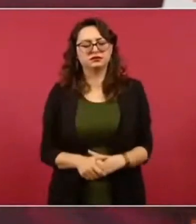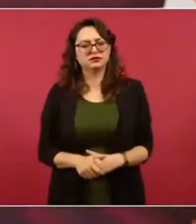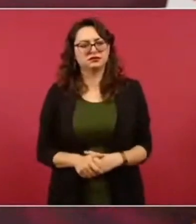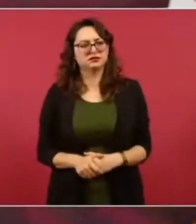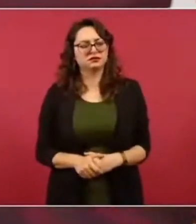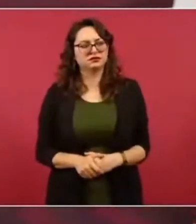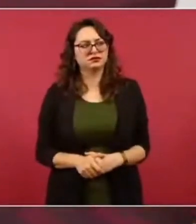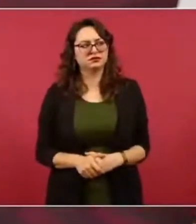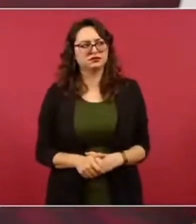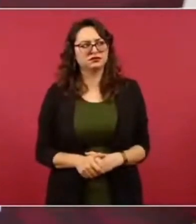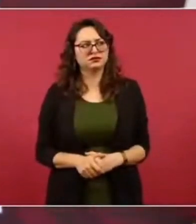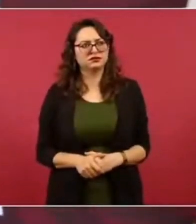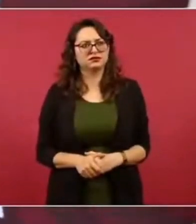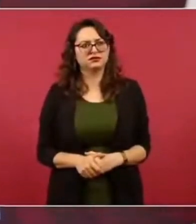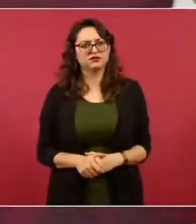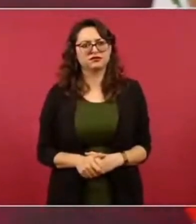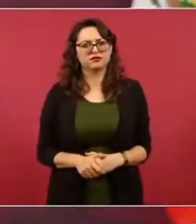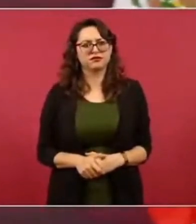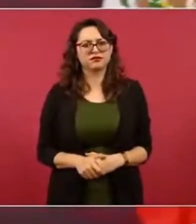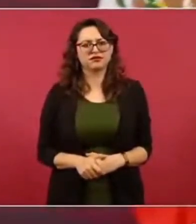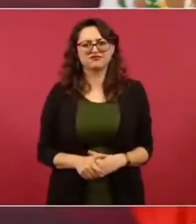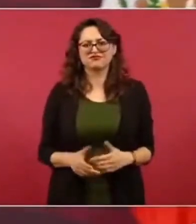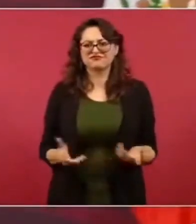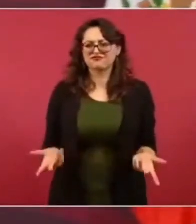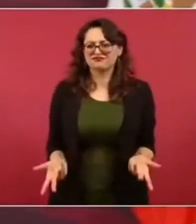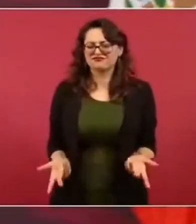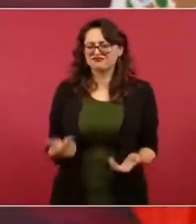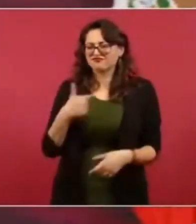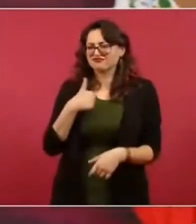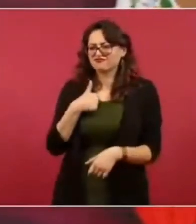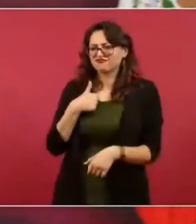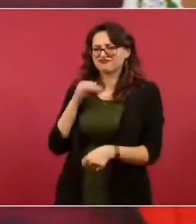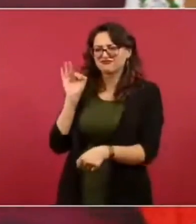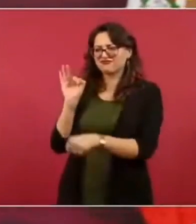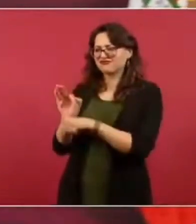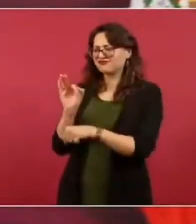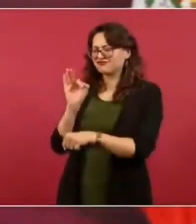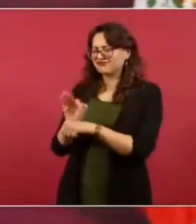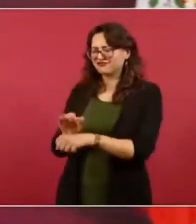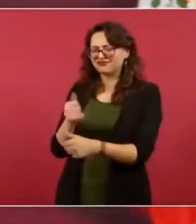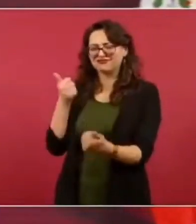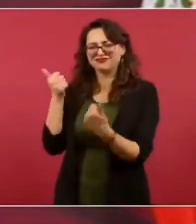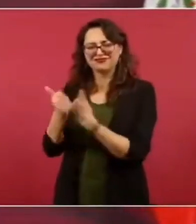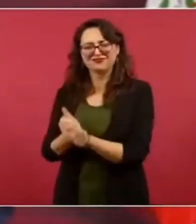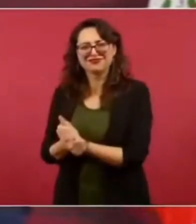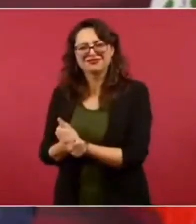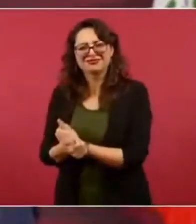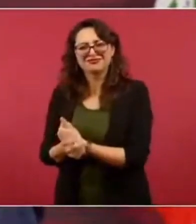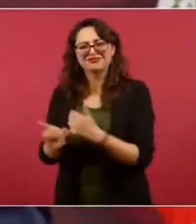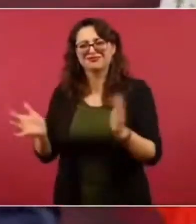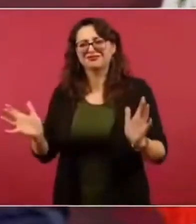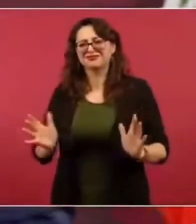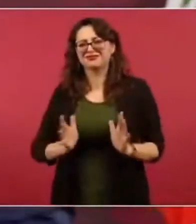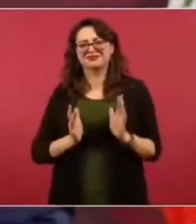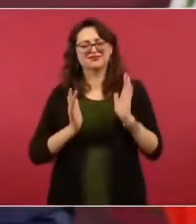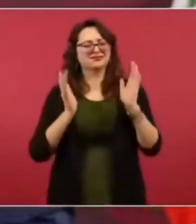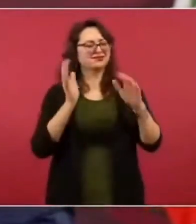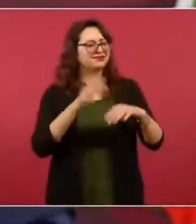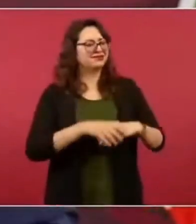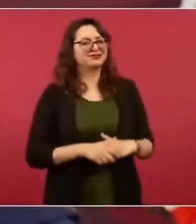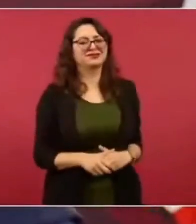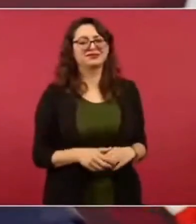¿Sí? ¿Sí? entonces, increíble, Felipe Calderón,